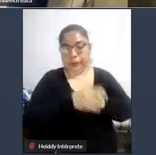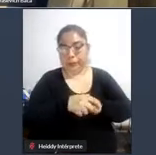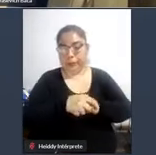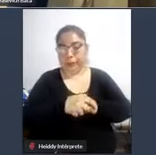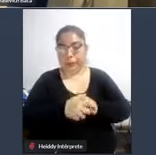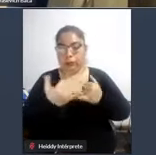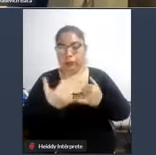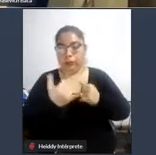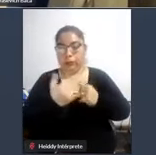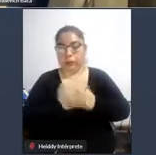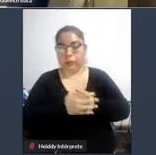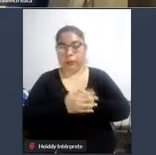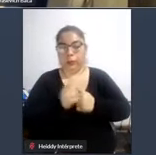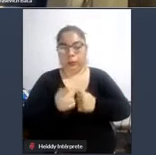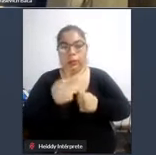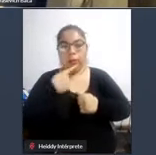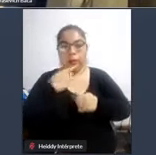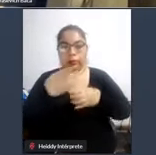este evento